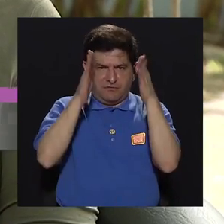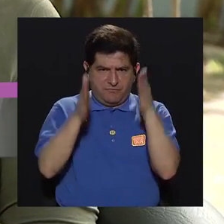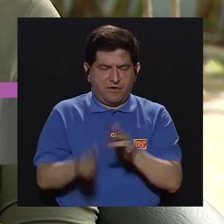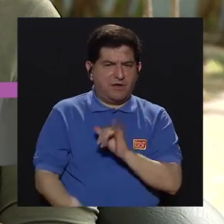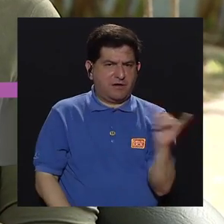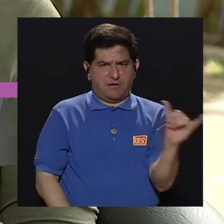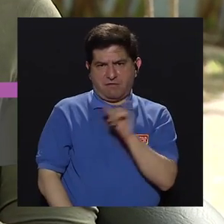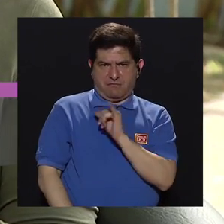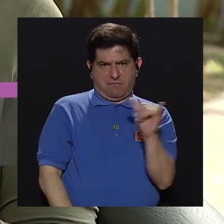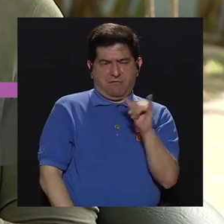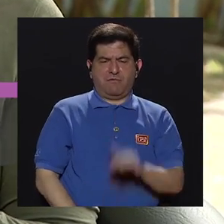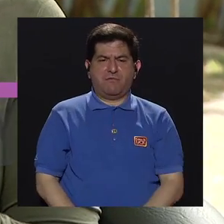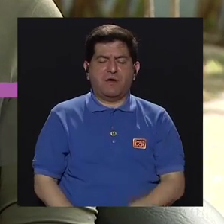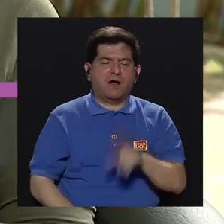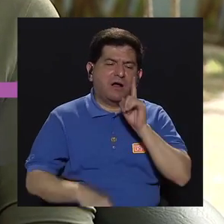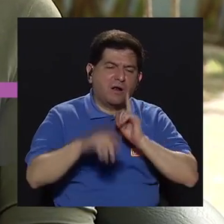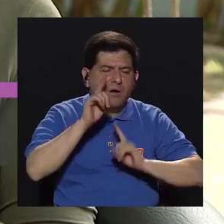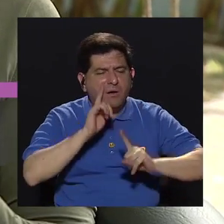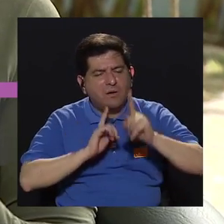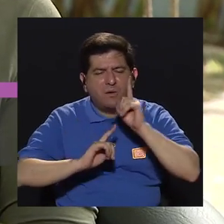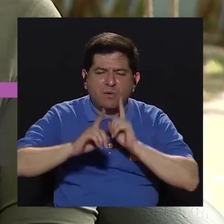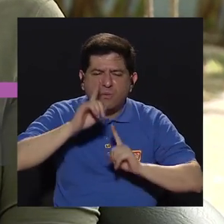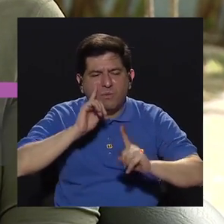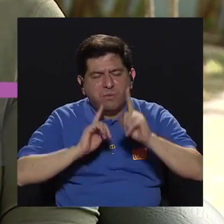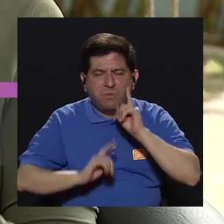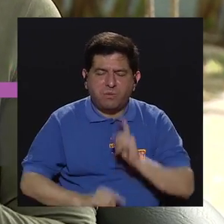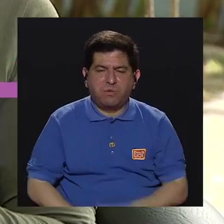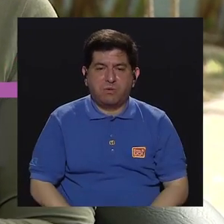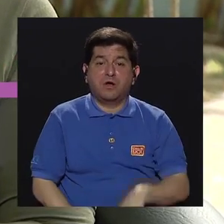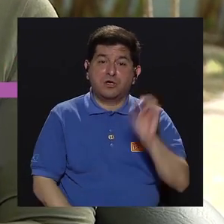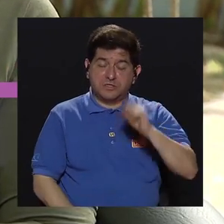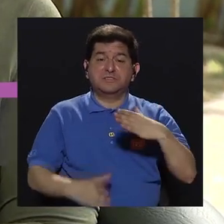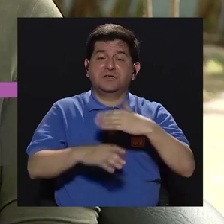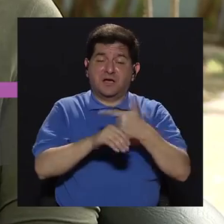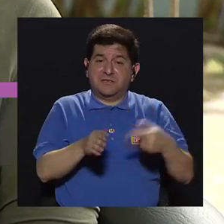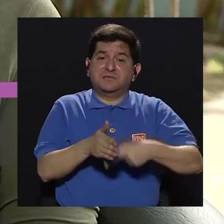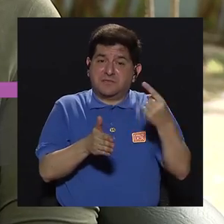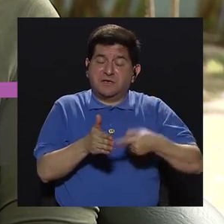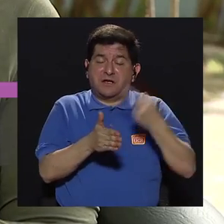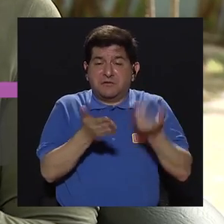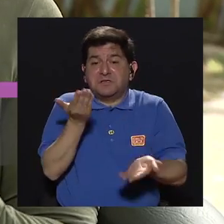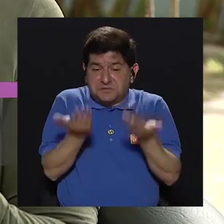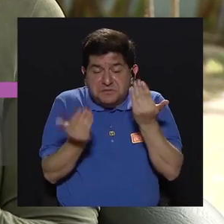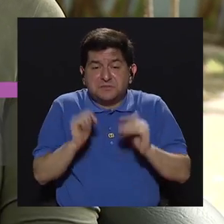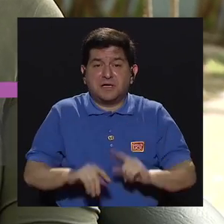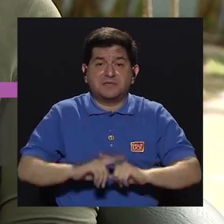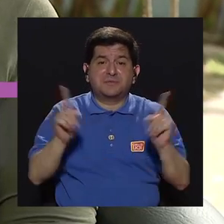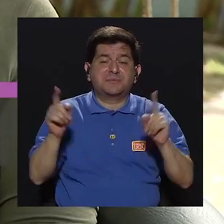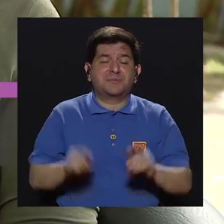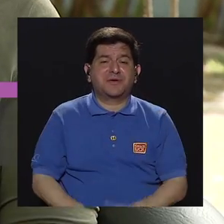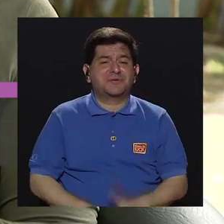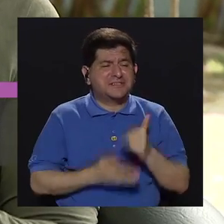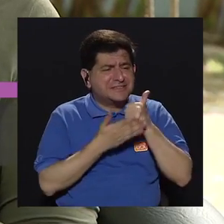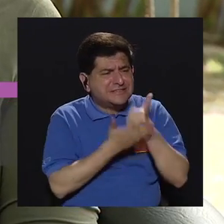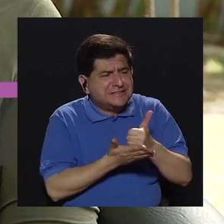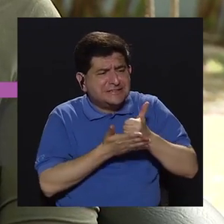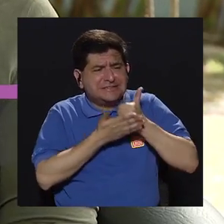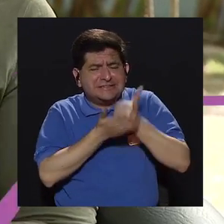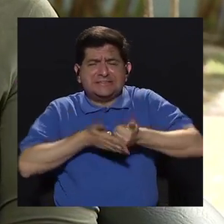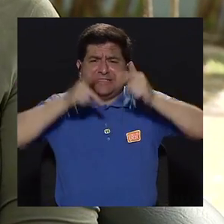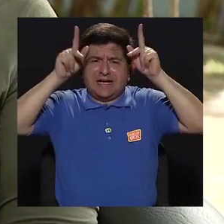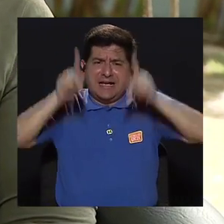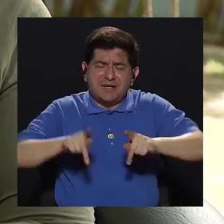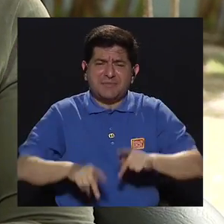ponga también a llorar en algún momento, como sí lo ha hecho muchas veces, es tratar de ayudar